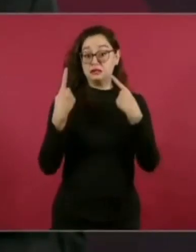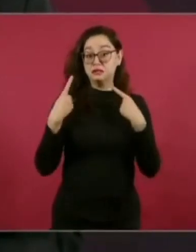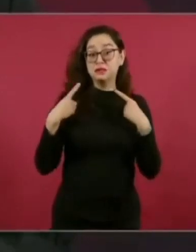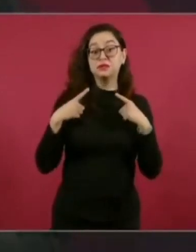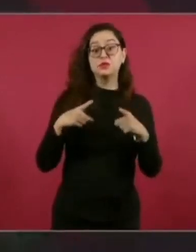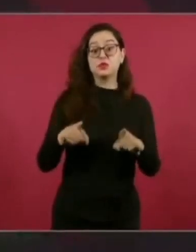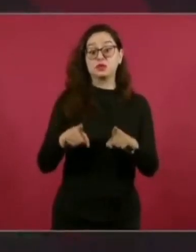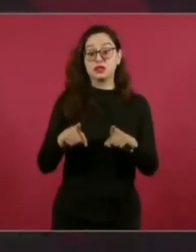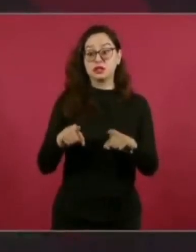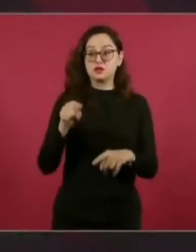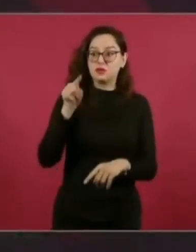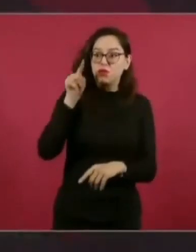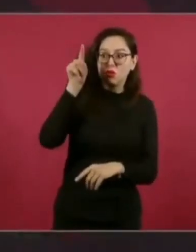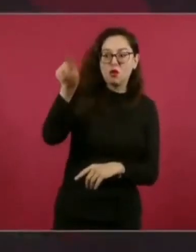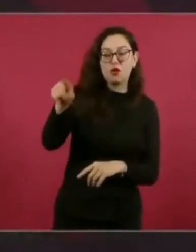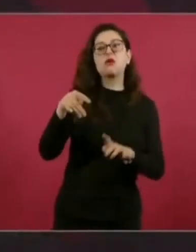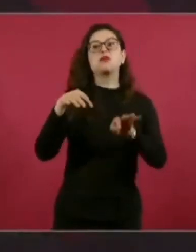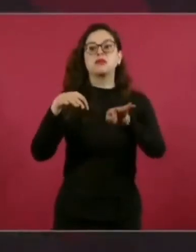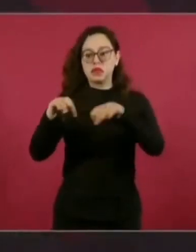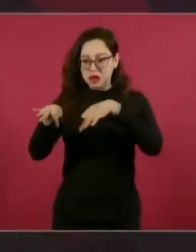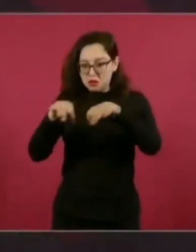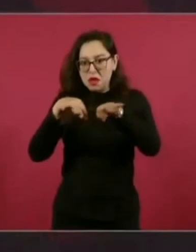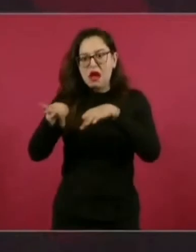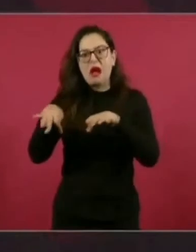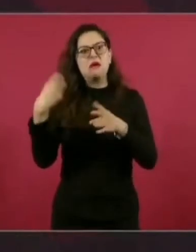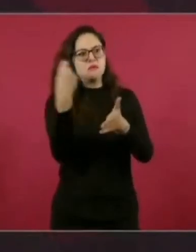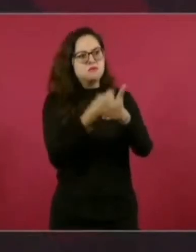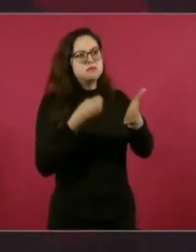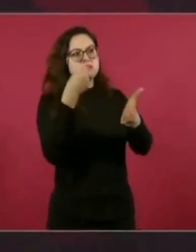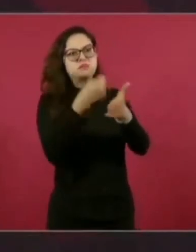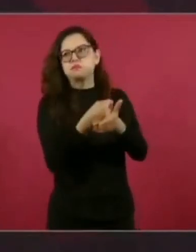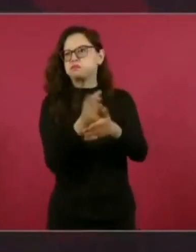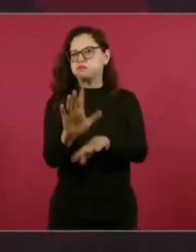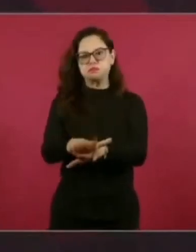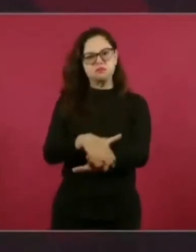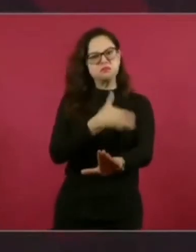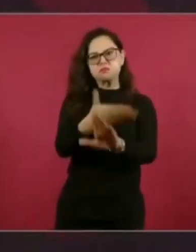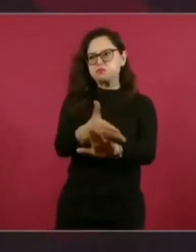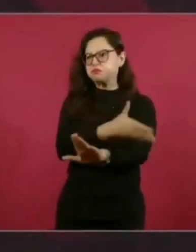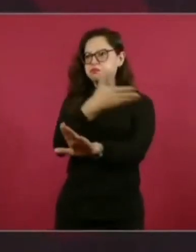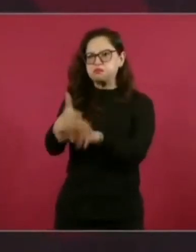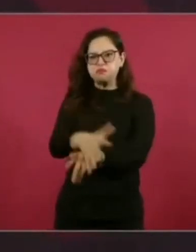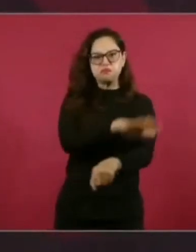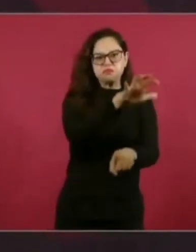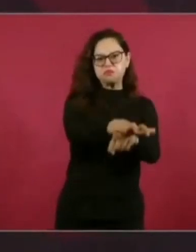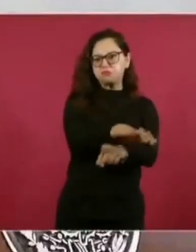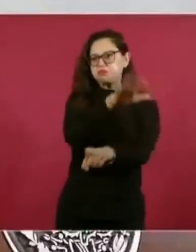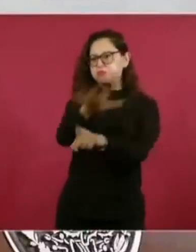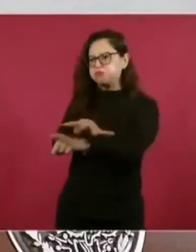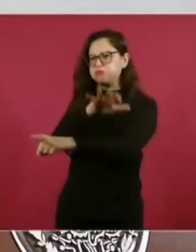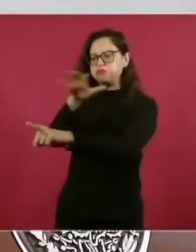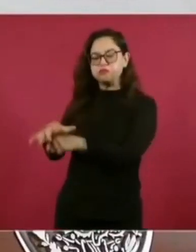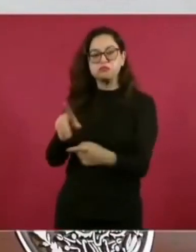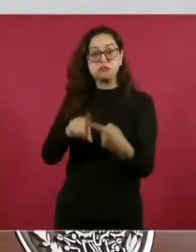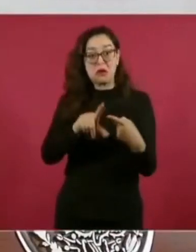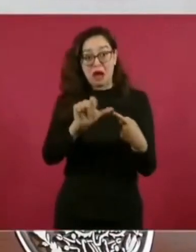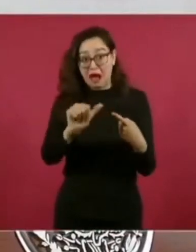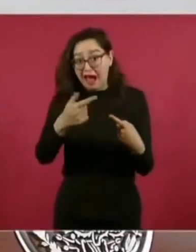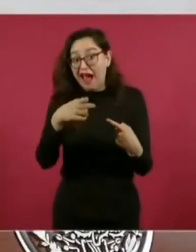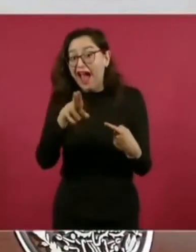de Agua Blanca, de Acteal, todo eso se les olvida hasta a las